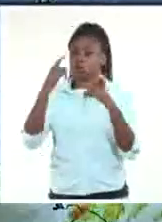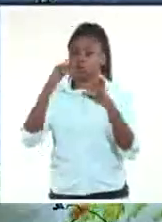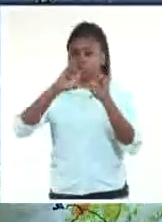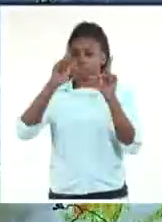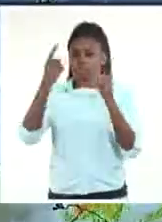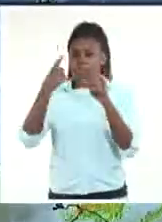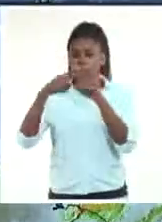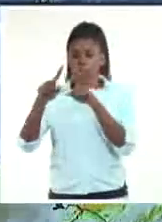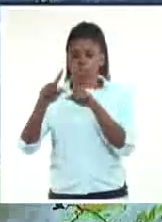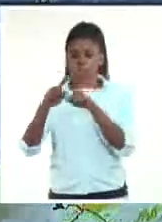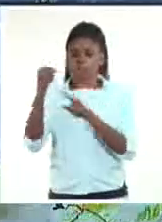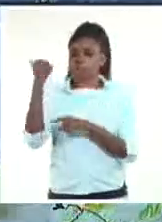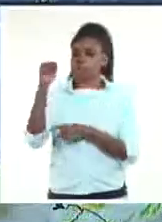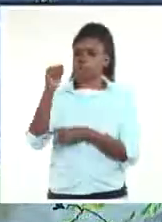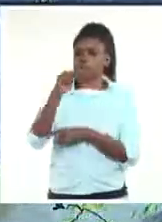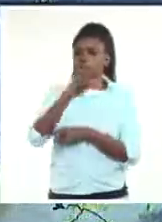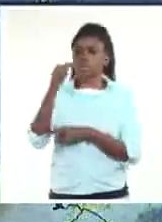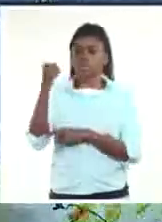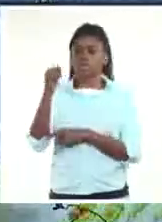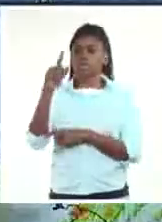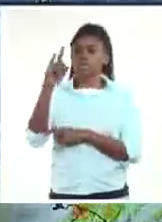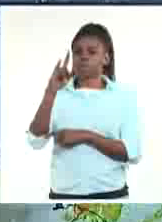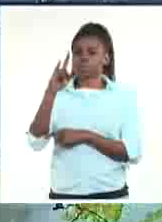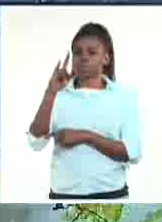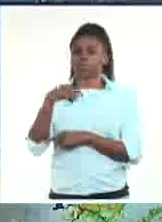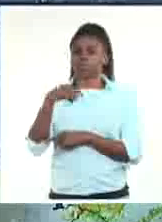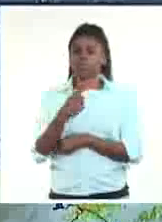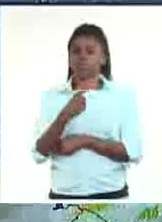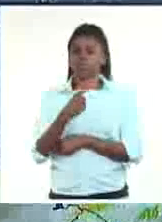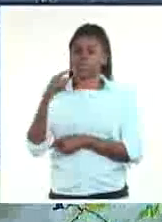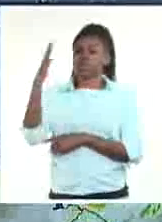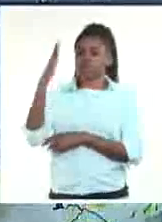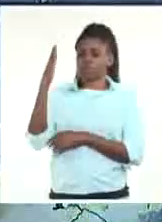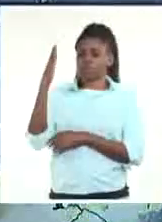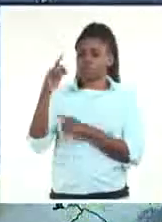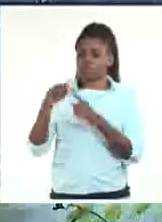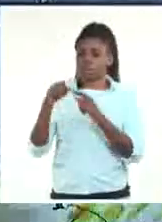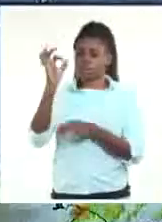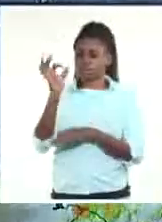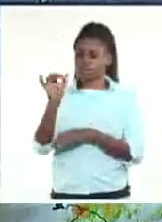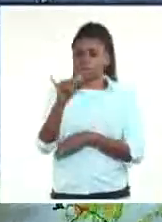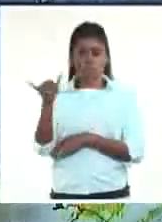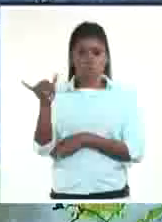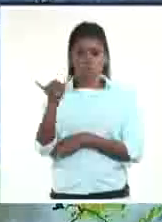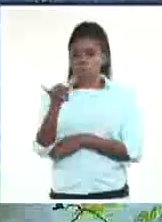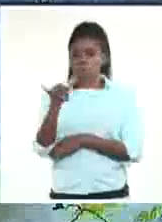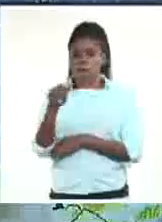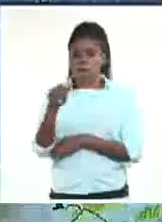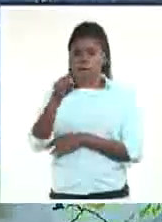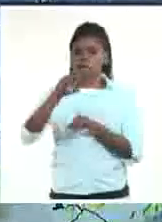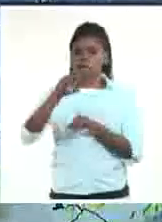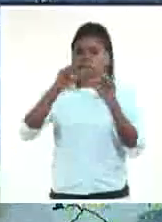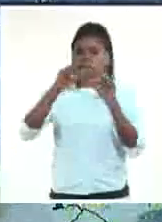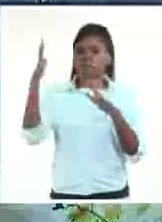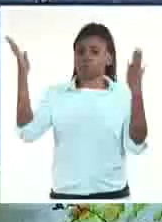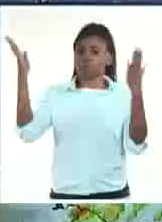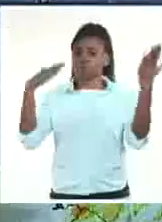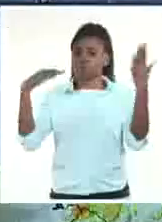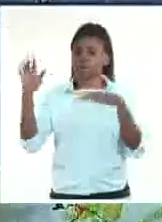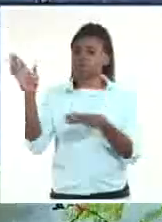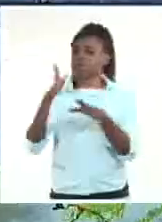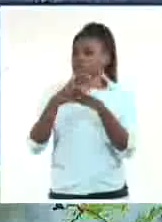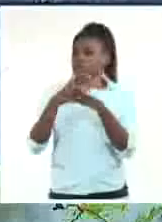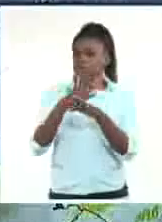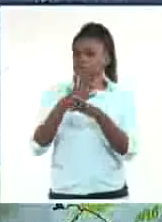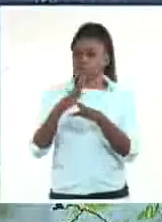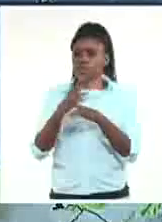territorio nacional, entre 16 y hasta 19 grados Celsius, la influencia anticiclónica se mantiene sobre el archipiélago, los vientos variables débiles hoy,